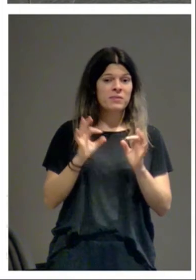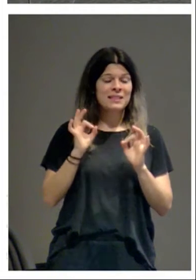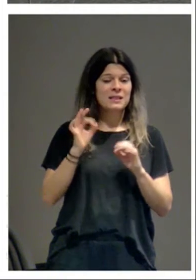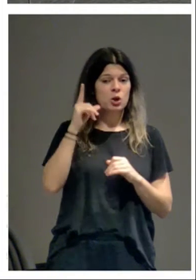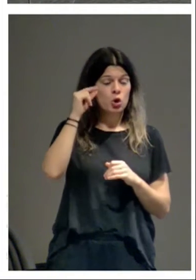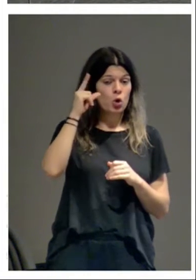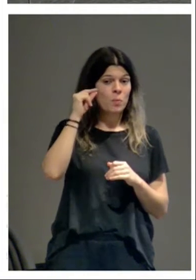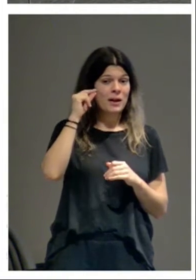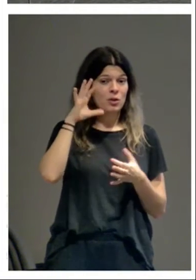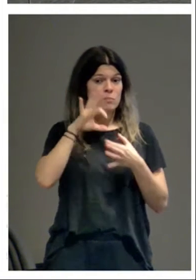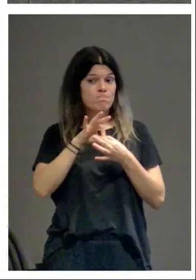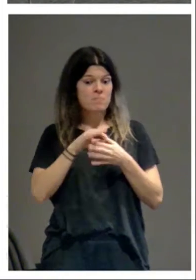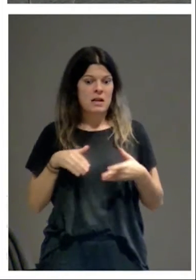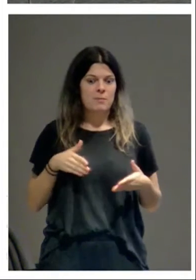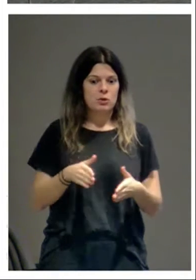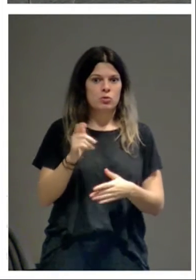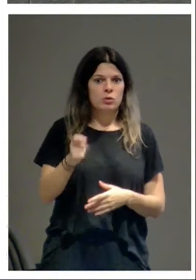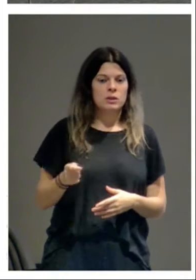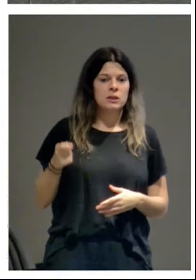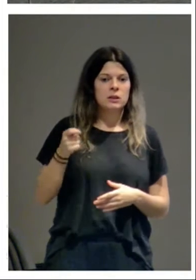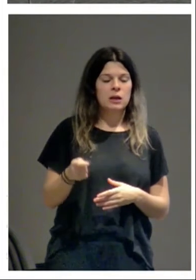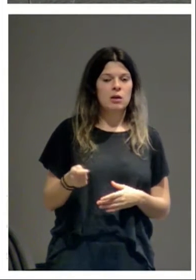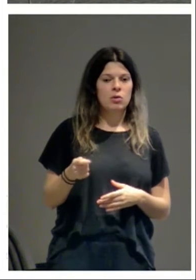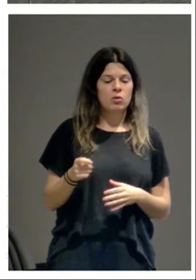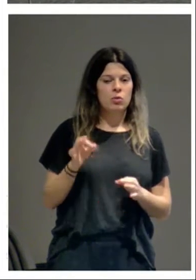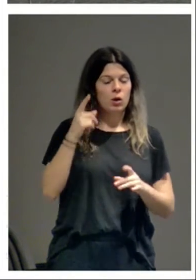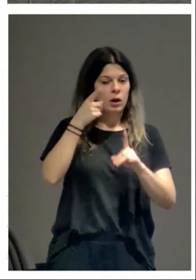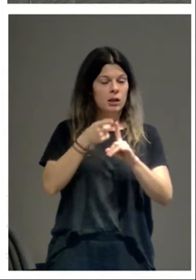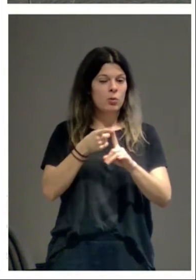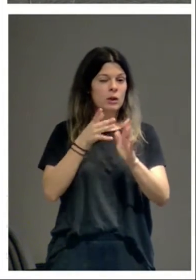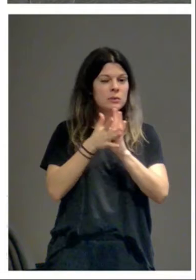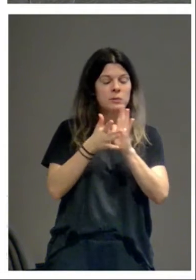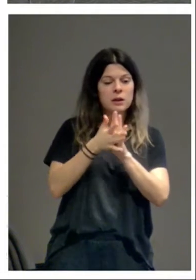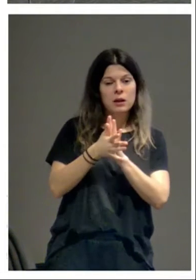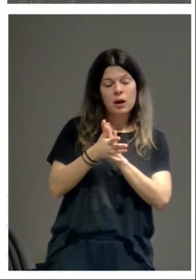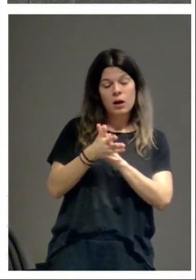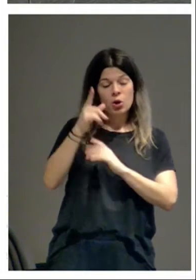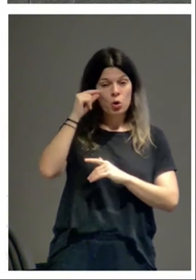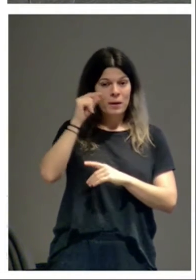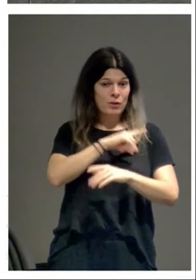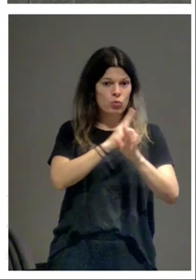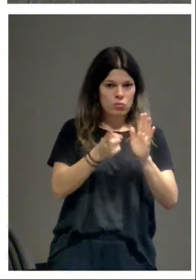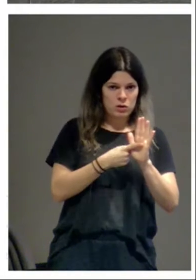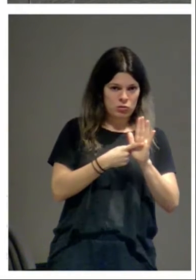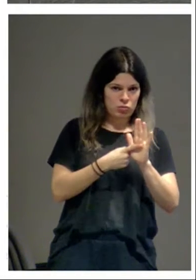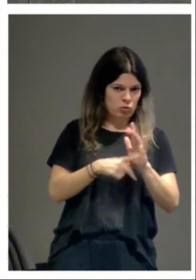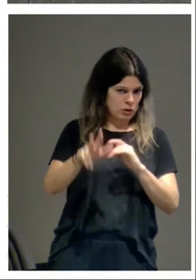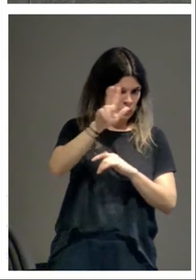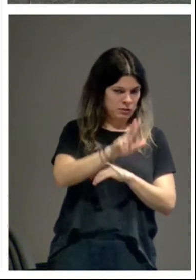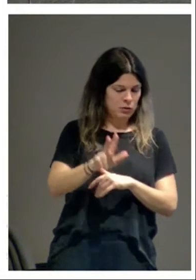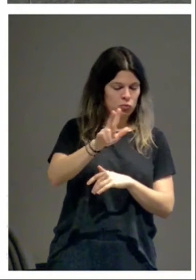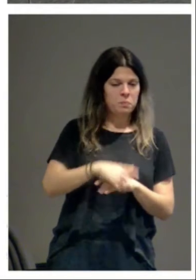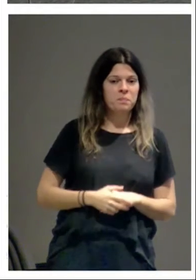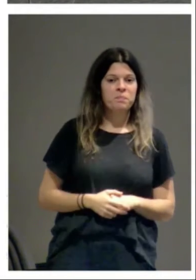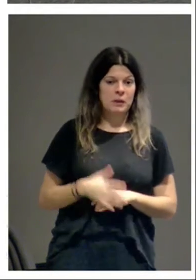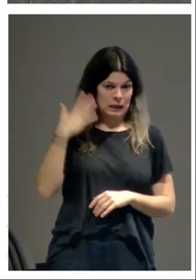románico del Camino de Santiago para definir el románico pleno en la península y en Navarra